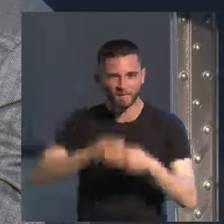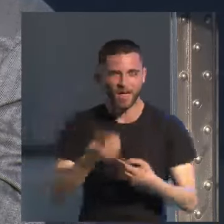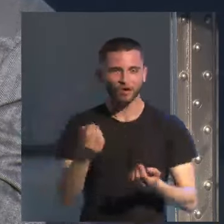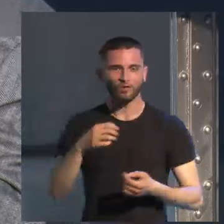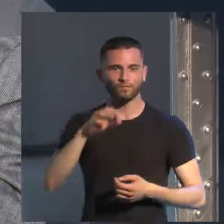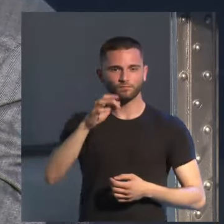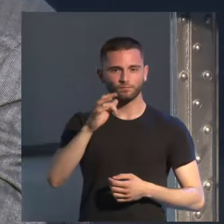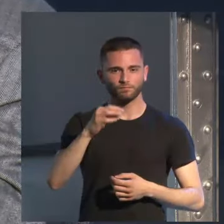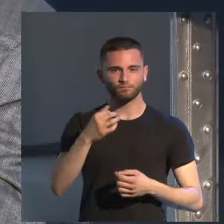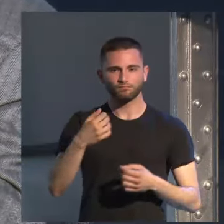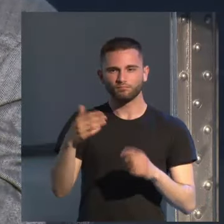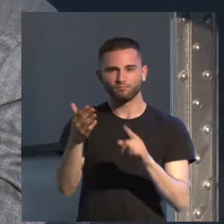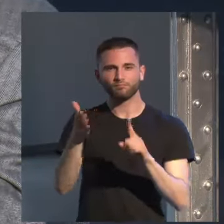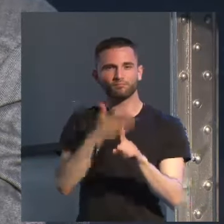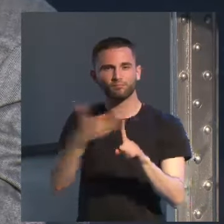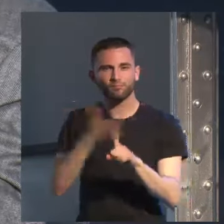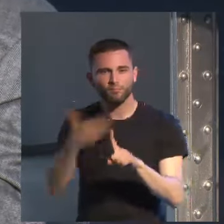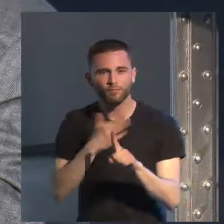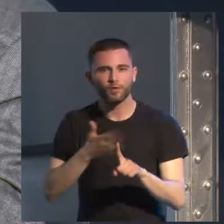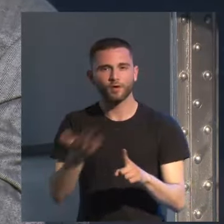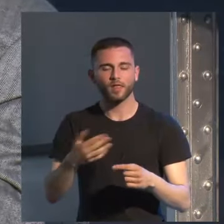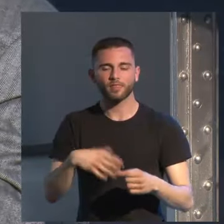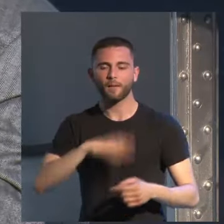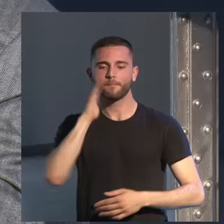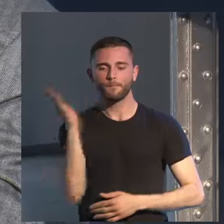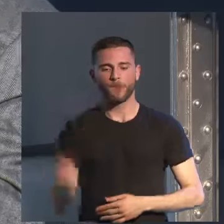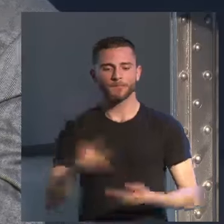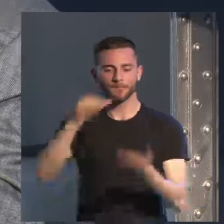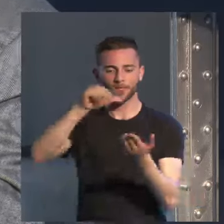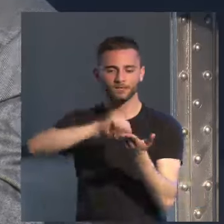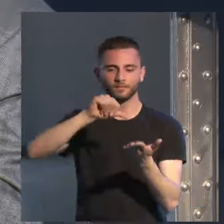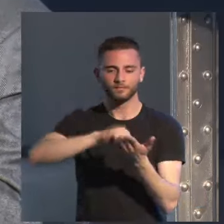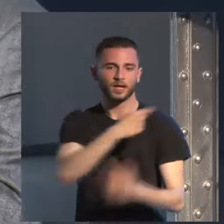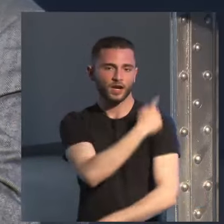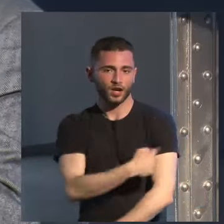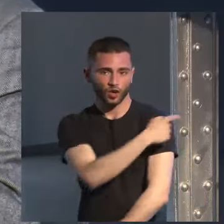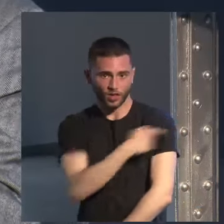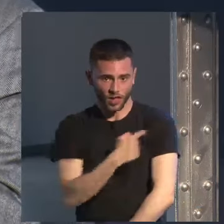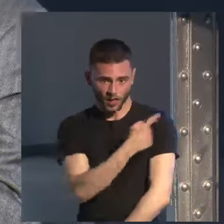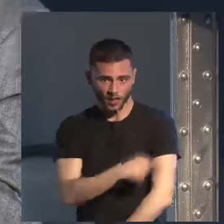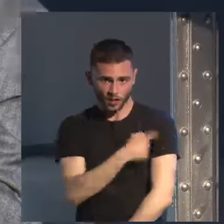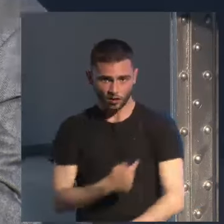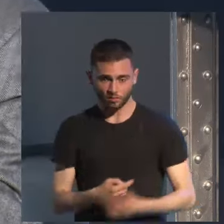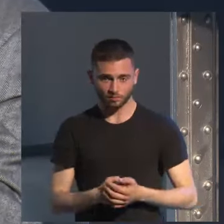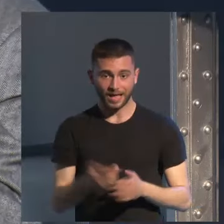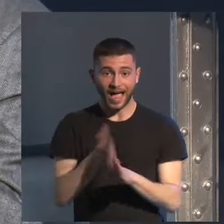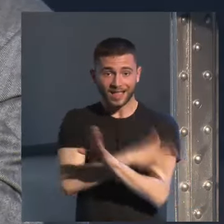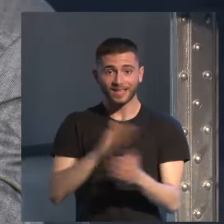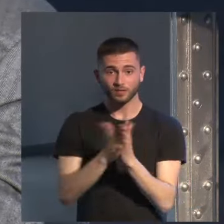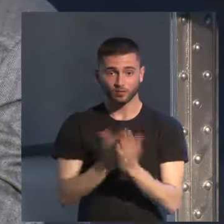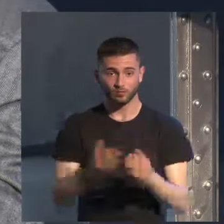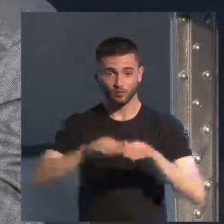violencia en la ciudad de Río de Janeiro, desde mucho antes que existiera la novela nórdica. Así que